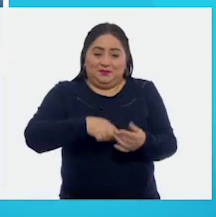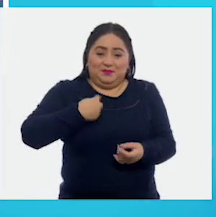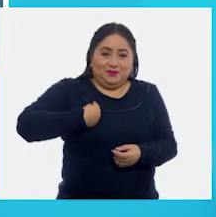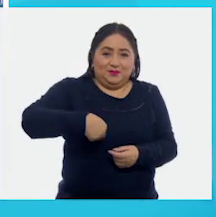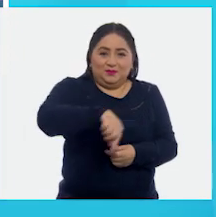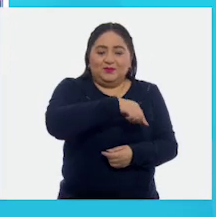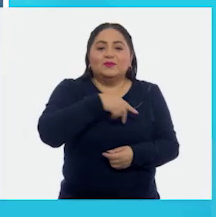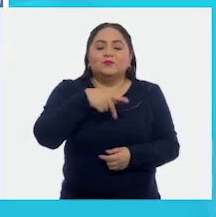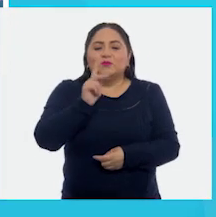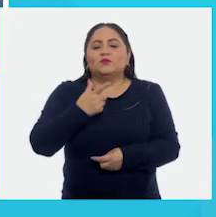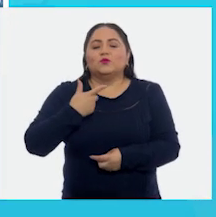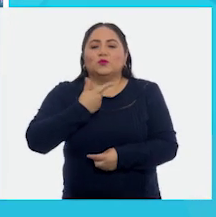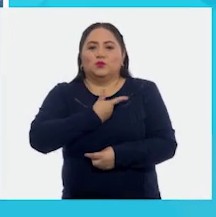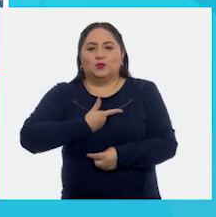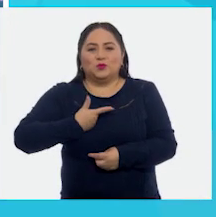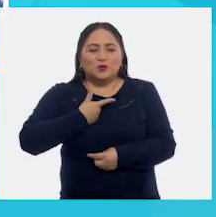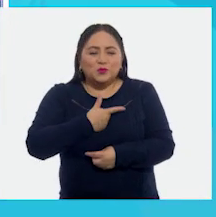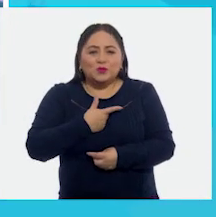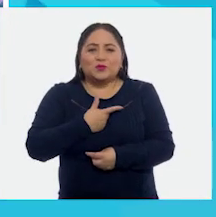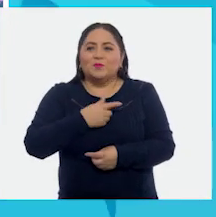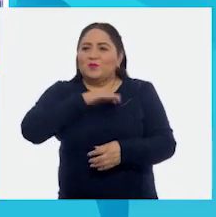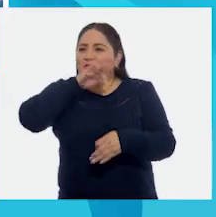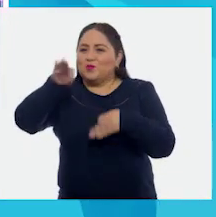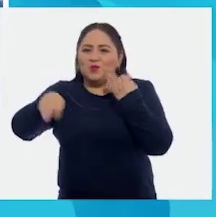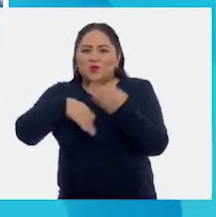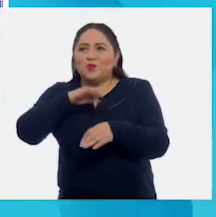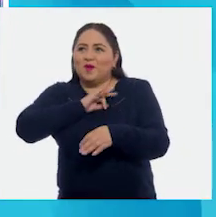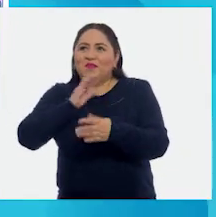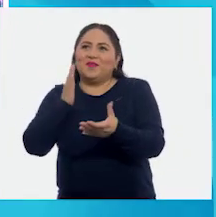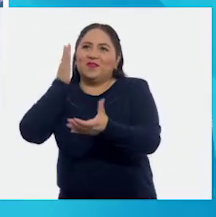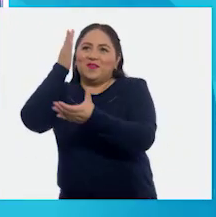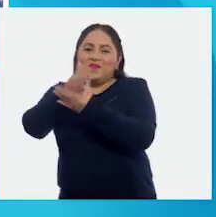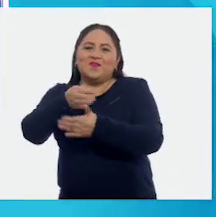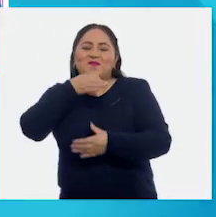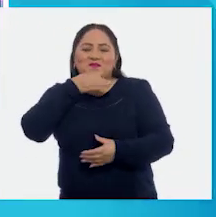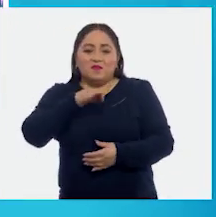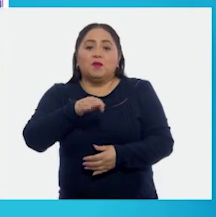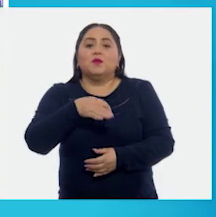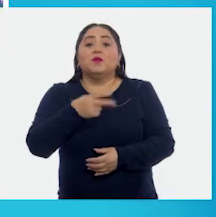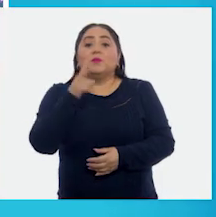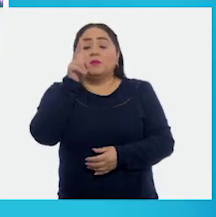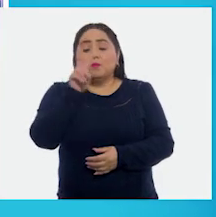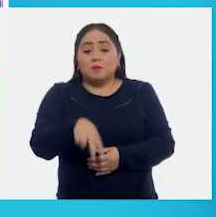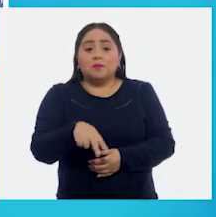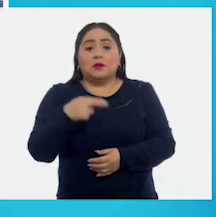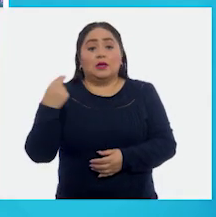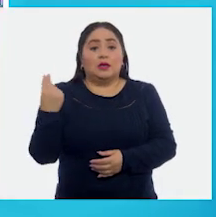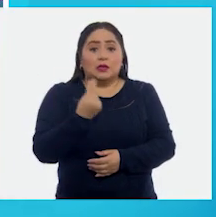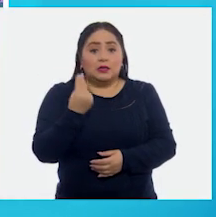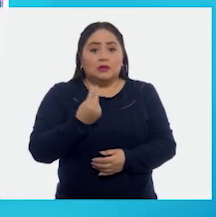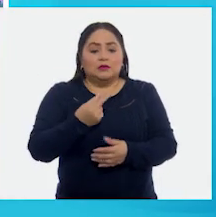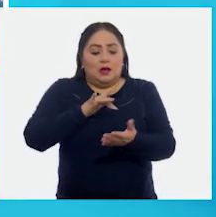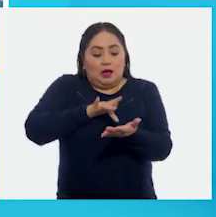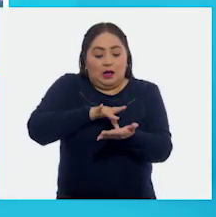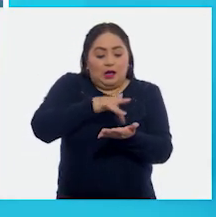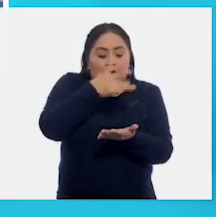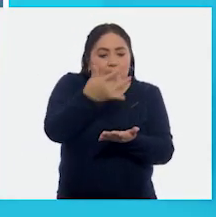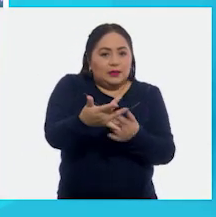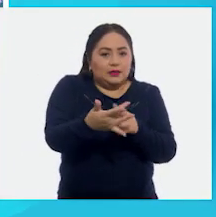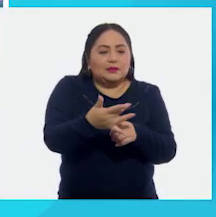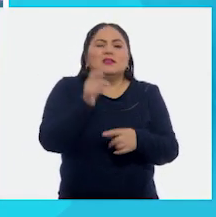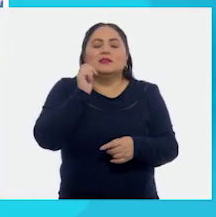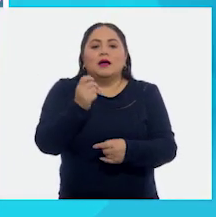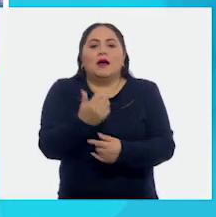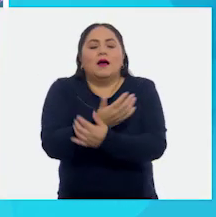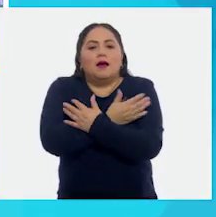nos gustaría que todos pudieran ir. Es necesario agradecer dando un